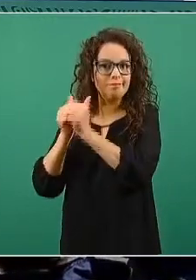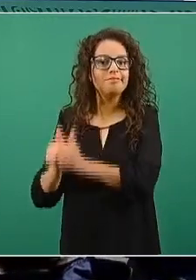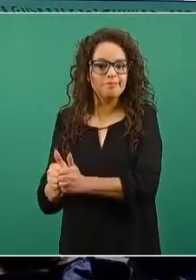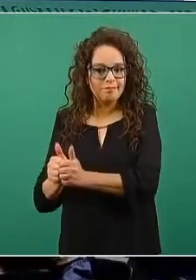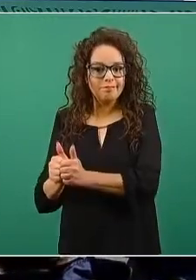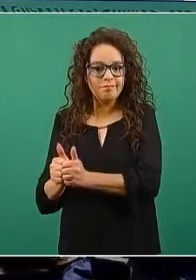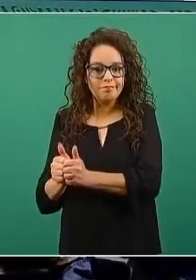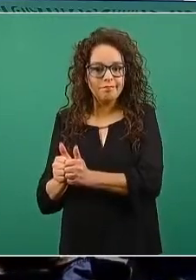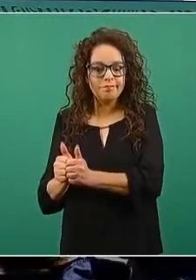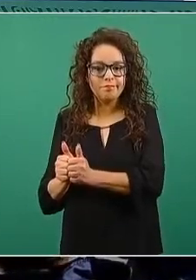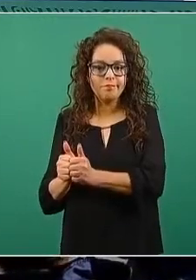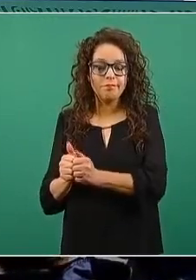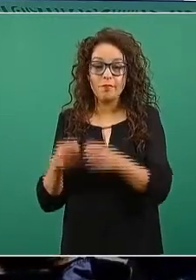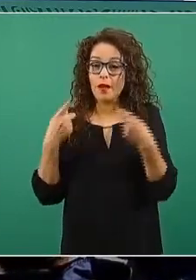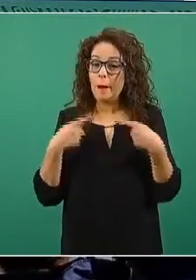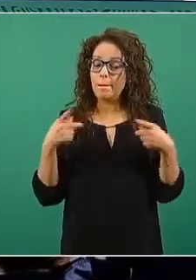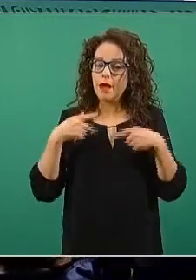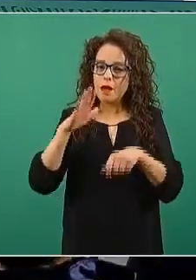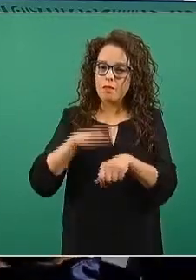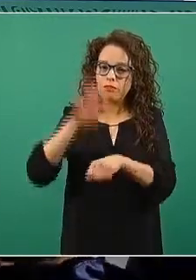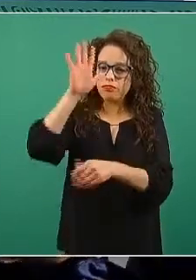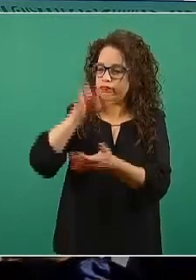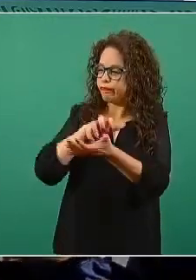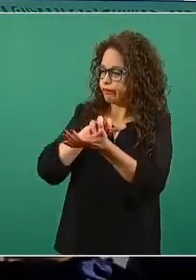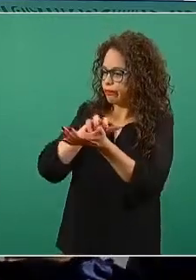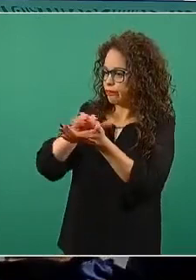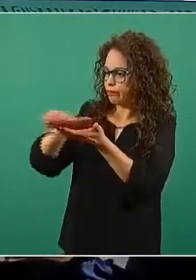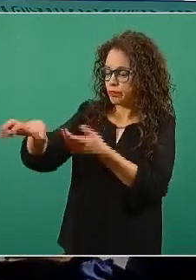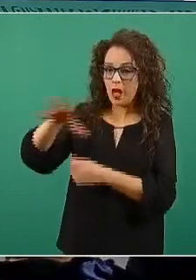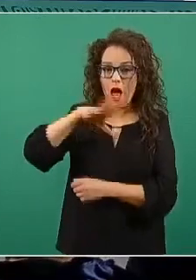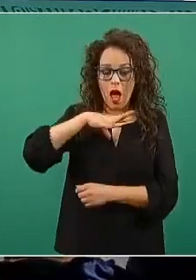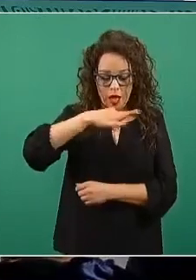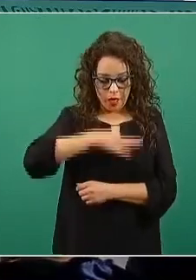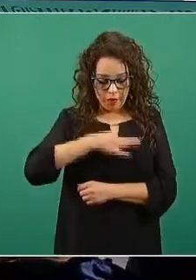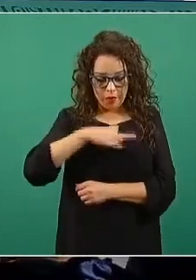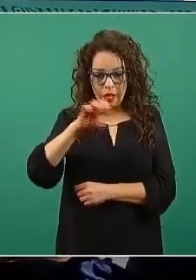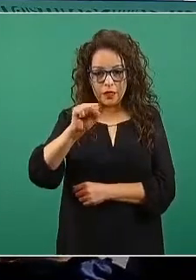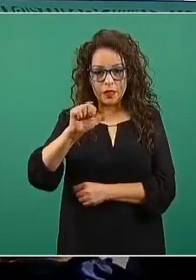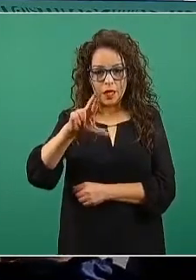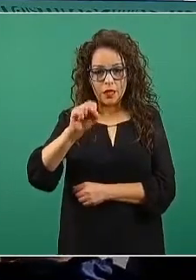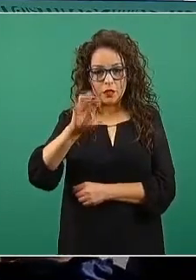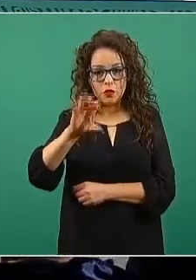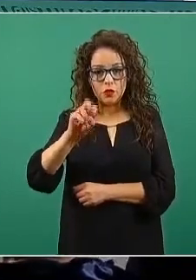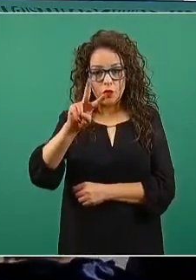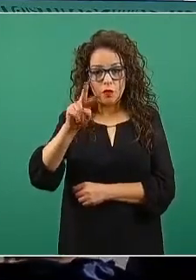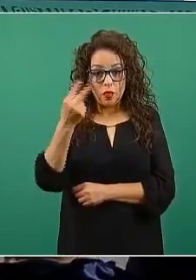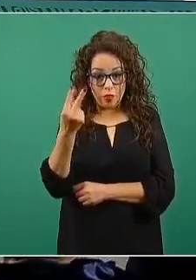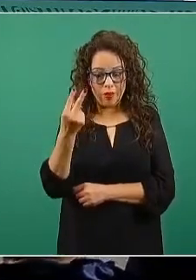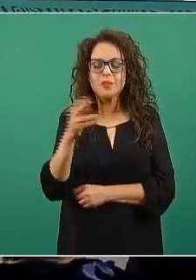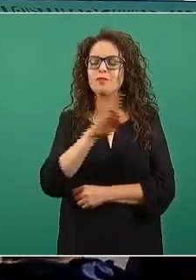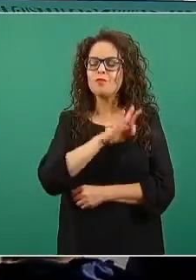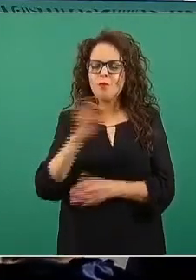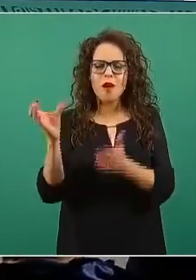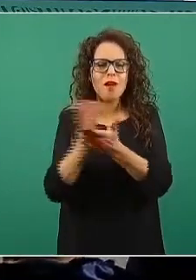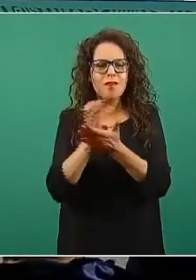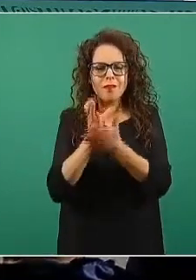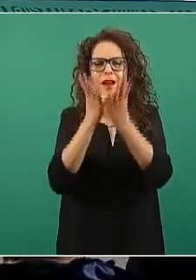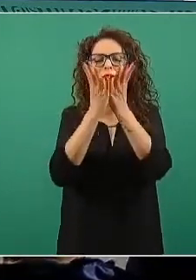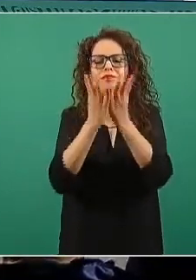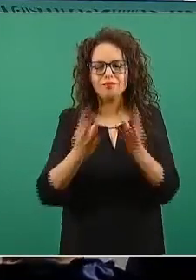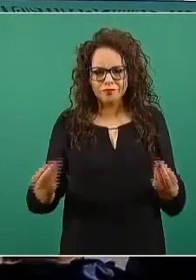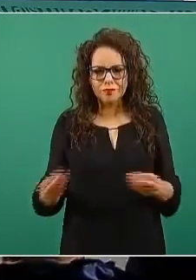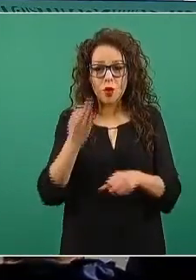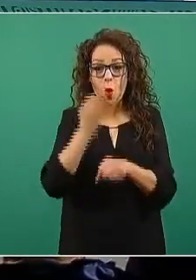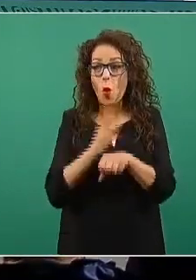mayoría de las personas que se infectan por SARS-CoV-2 se van a recuperar. Y estas son las dos líneas que